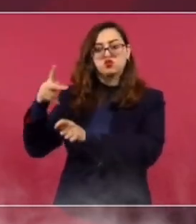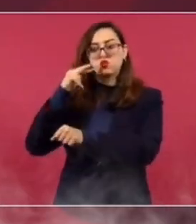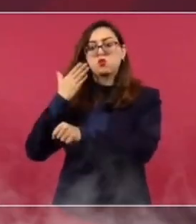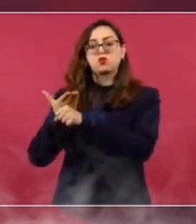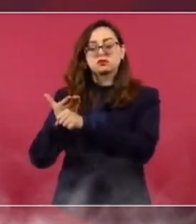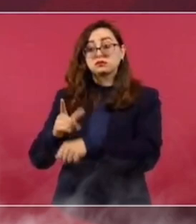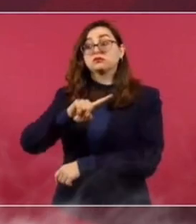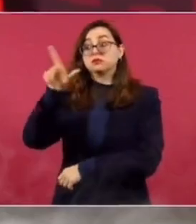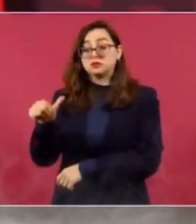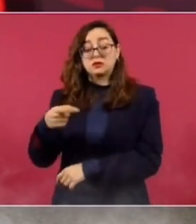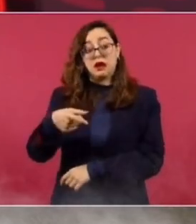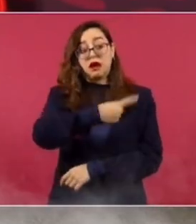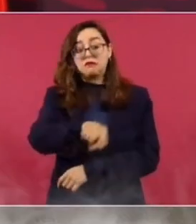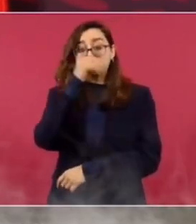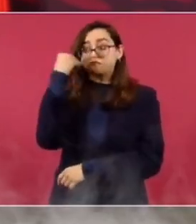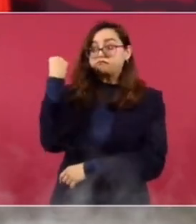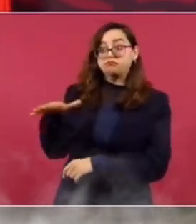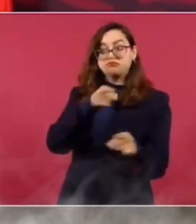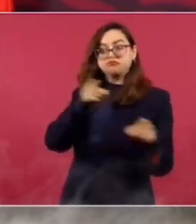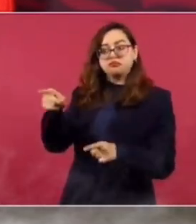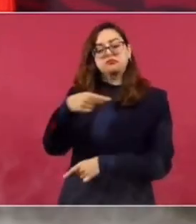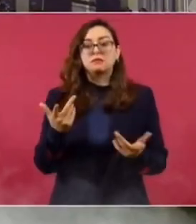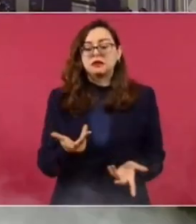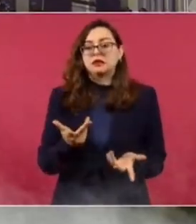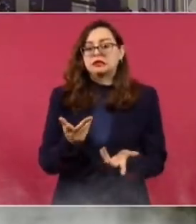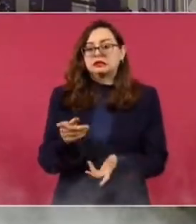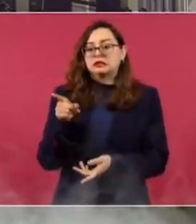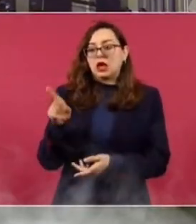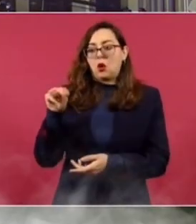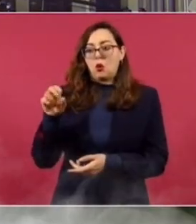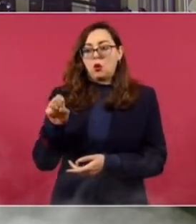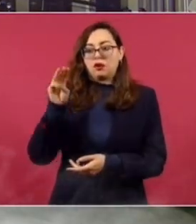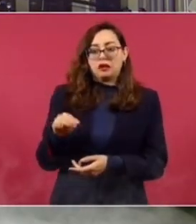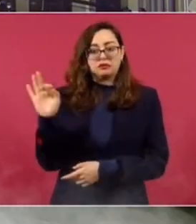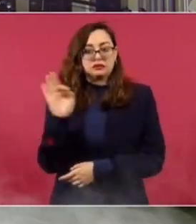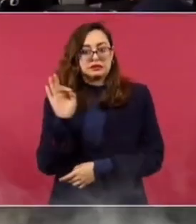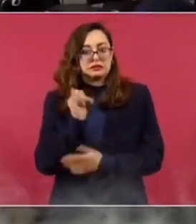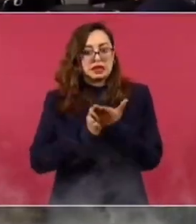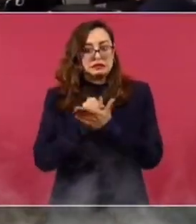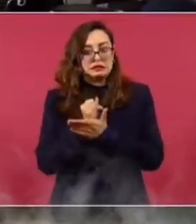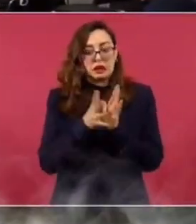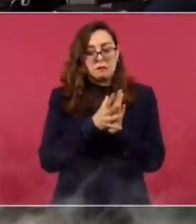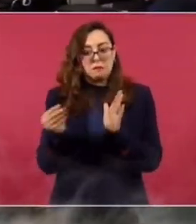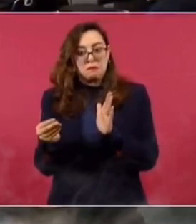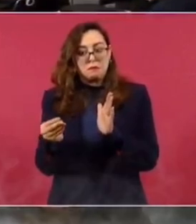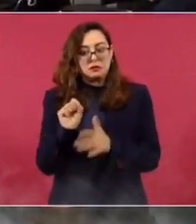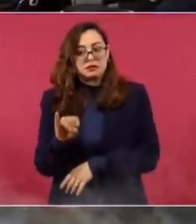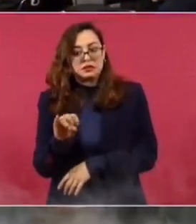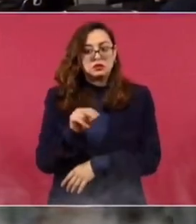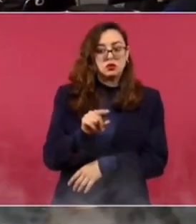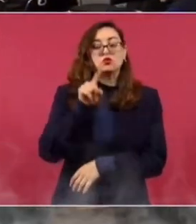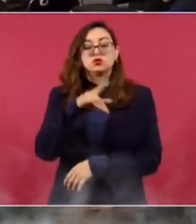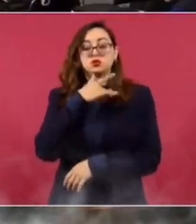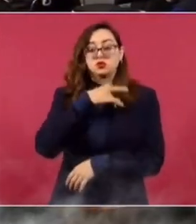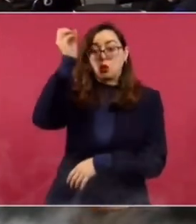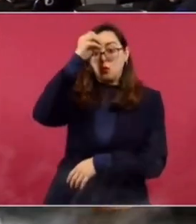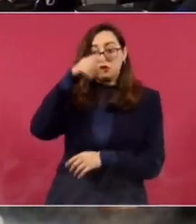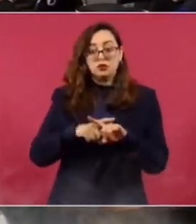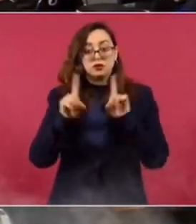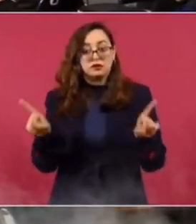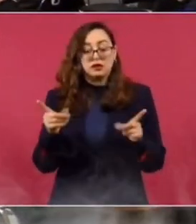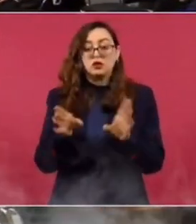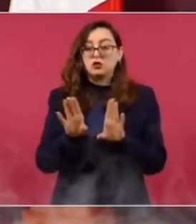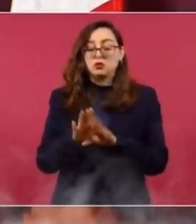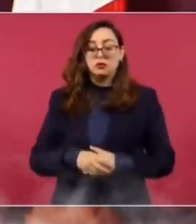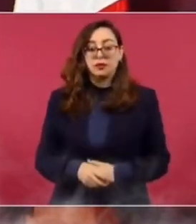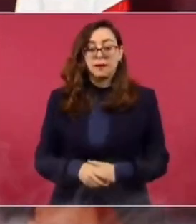a las instancias que se considere. En caso de que la UNAM determine que sí hubo un plagio por parte de la propia ministra, ¿usted cambiará de forma de pensar en torno al